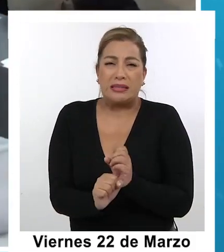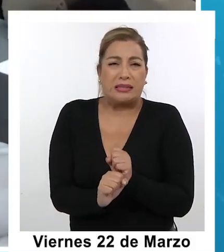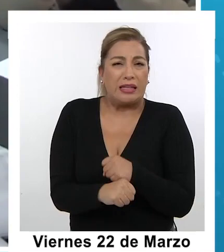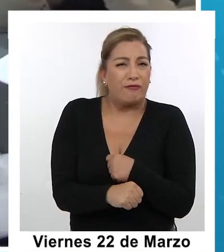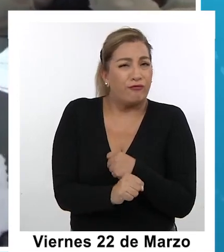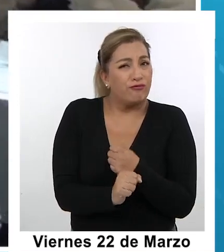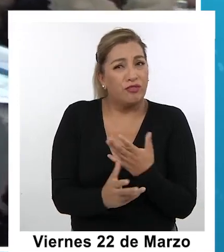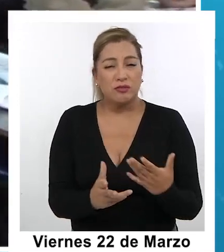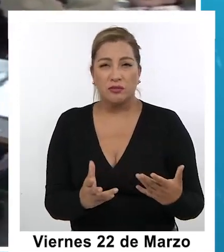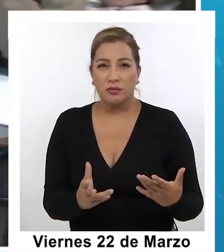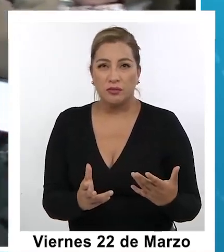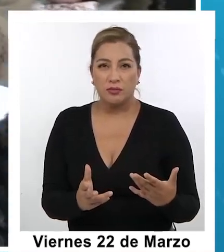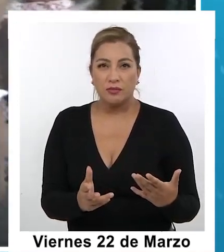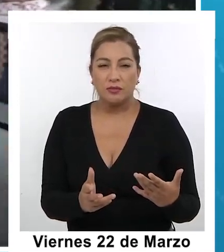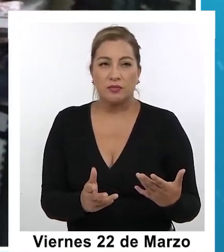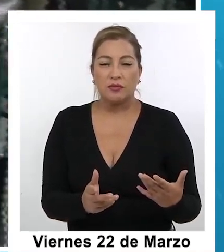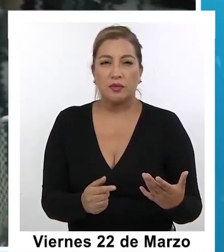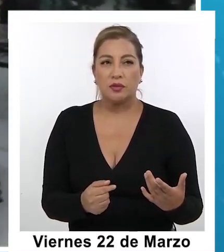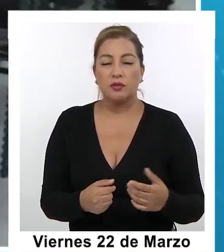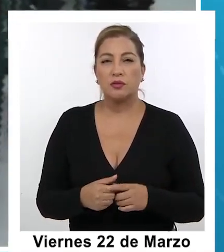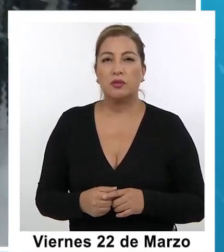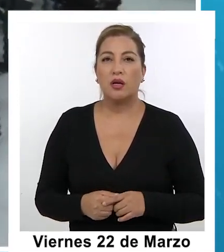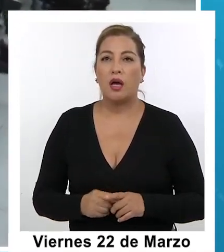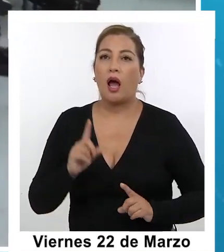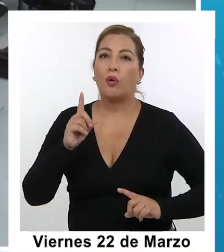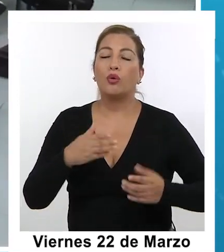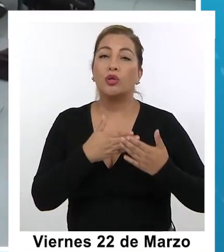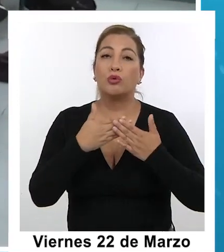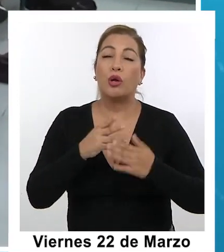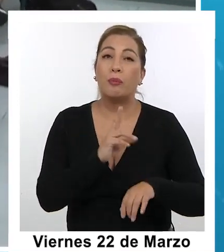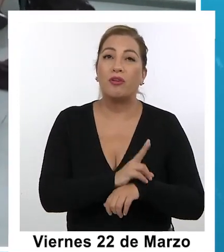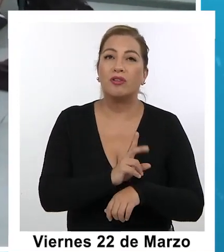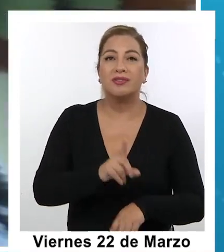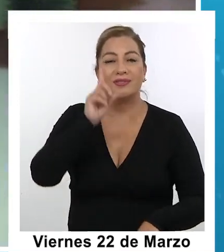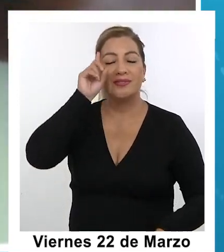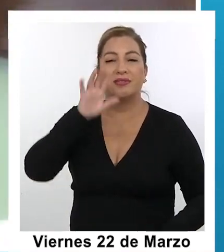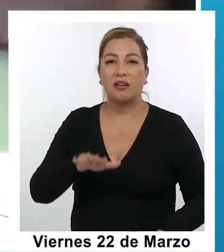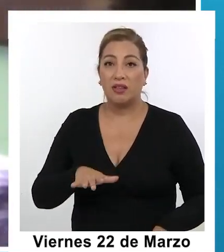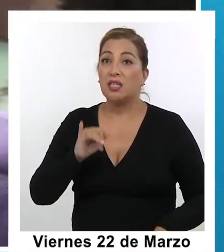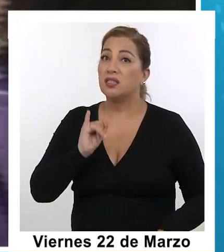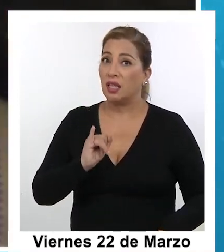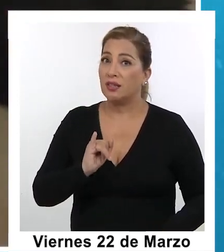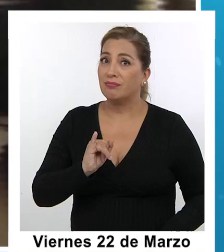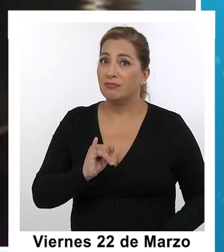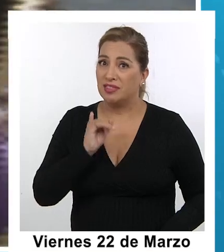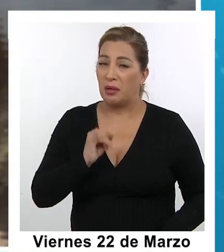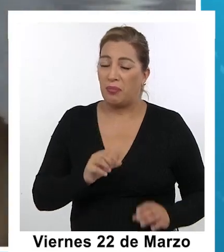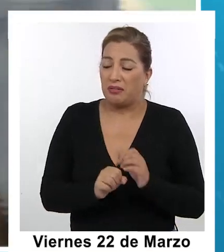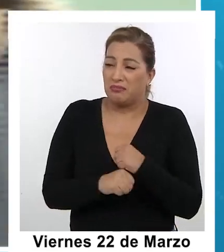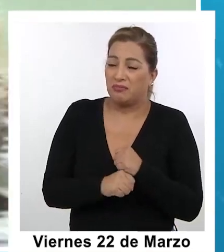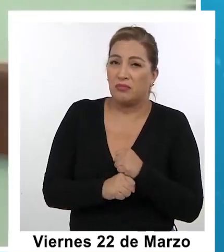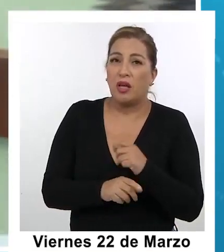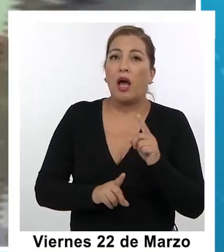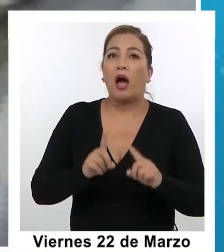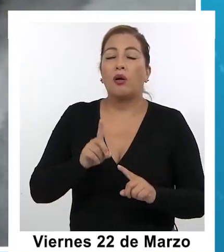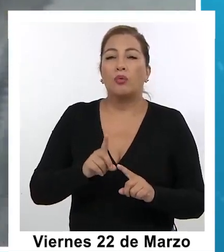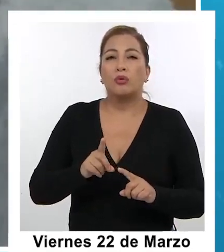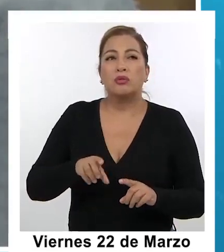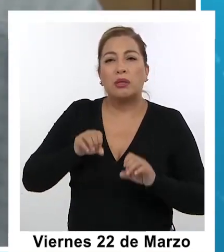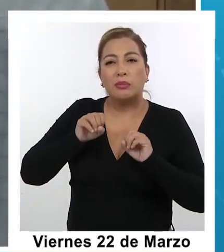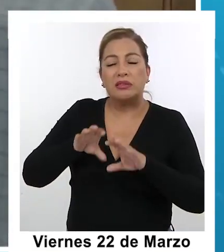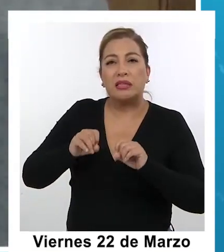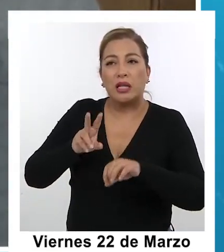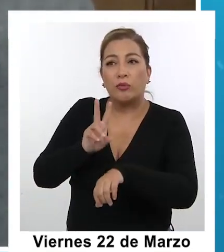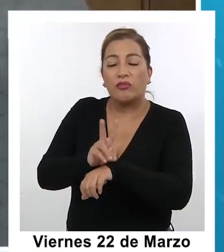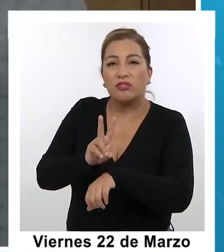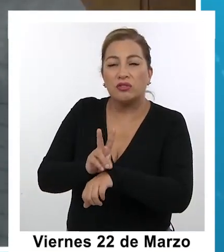de alto estrés. Y yo creo que los los que tuvimos pedagogía tenemos que entender que eso es así y los que estamos formando profesores estamos cada